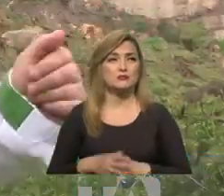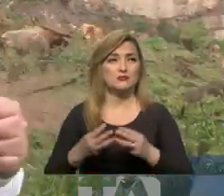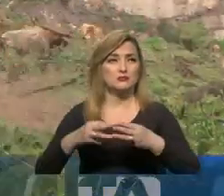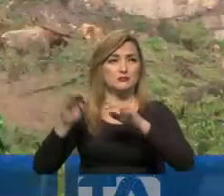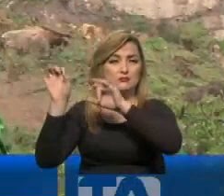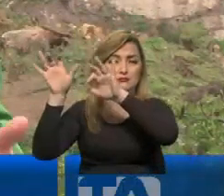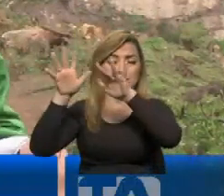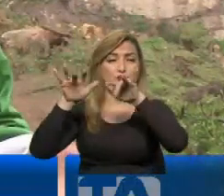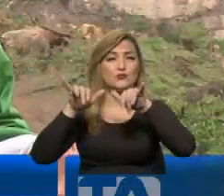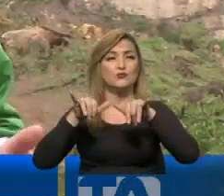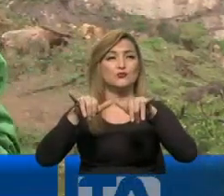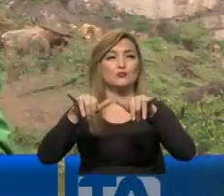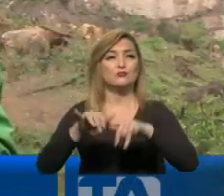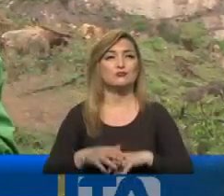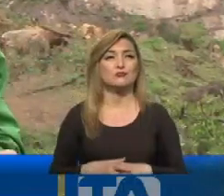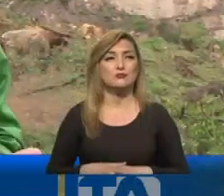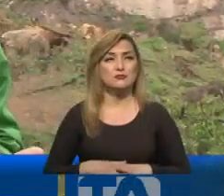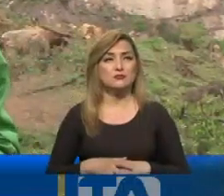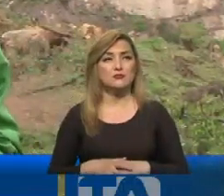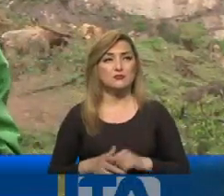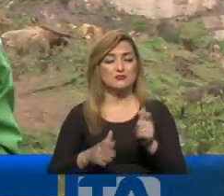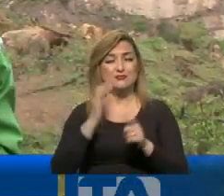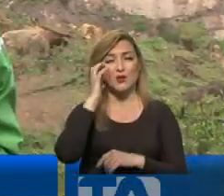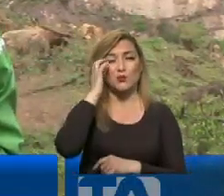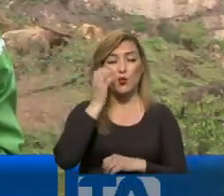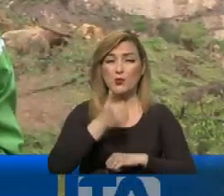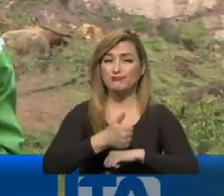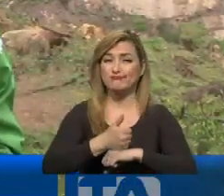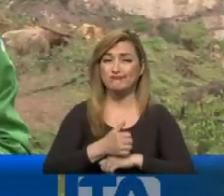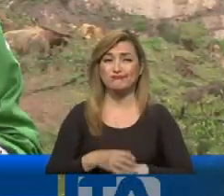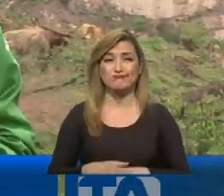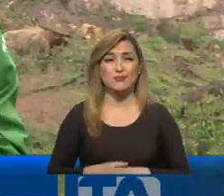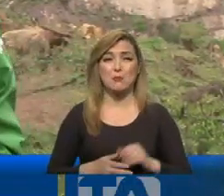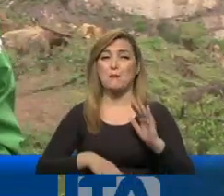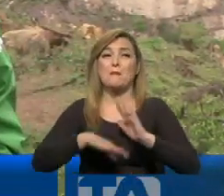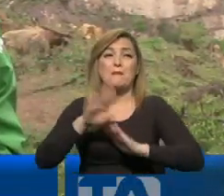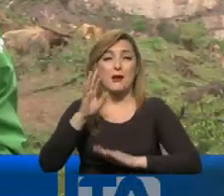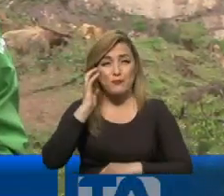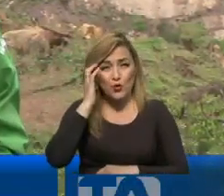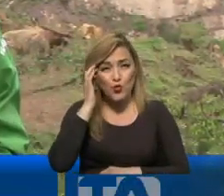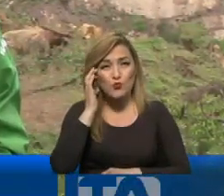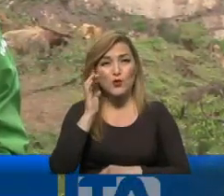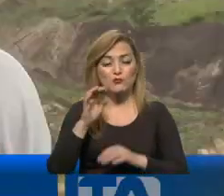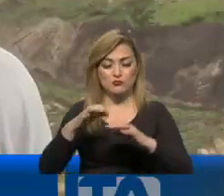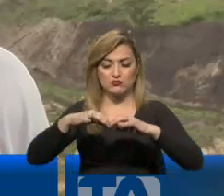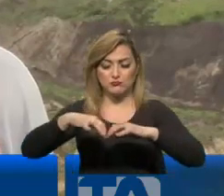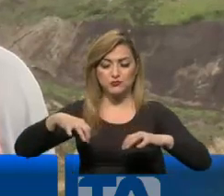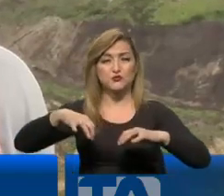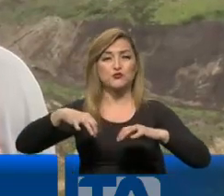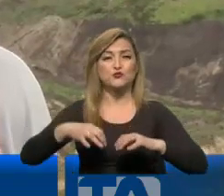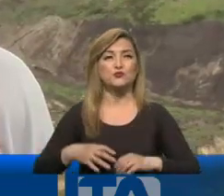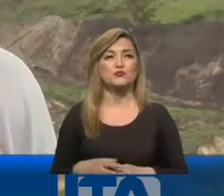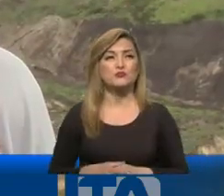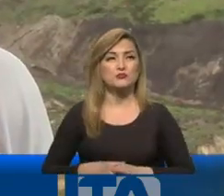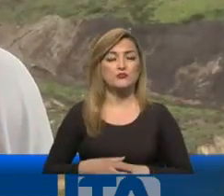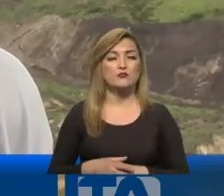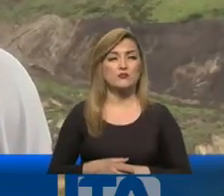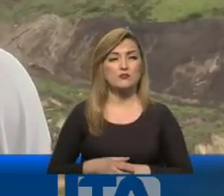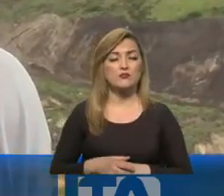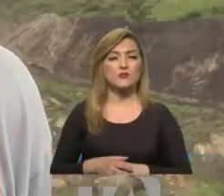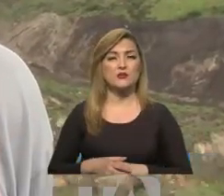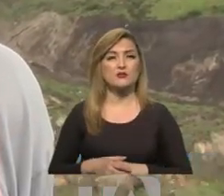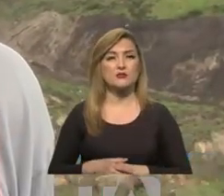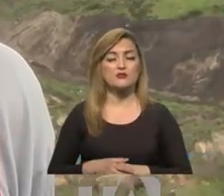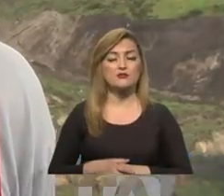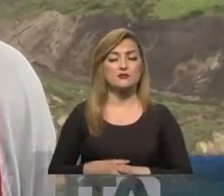continúa. No es solamente eso lo que les preocupa ahora a las autoridades sino que también se ha formado un dique. Que es la representación que tiene acá